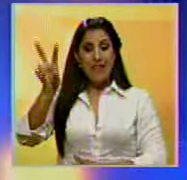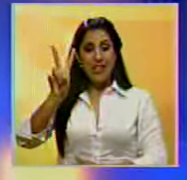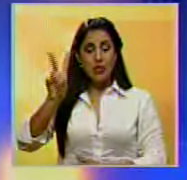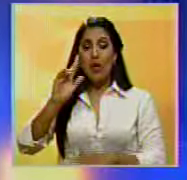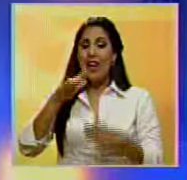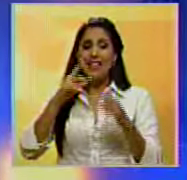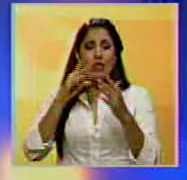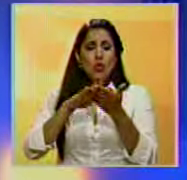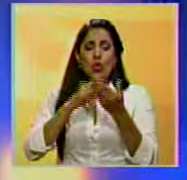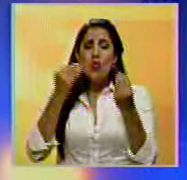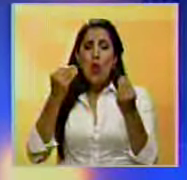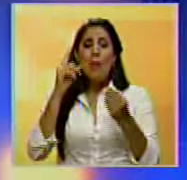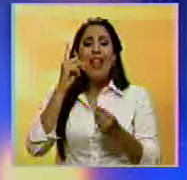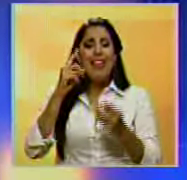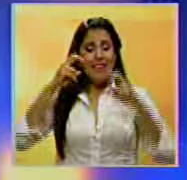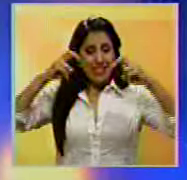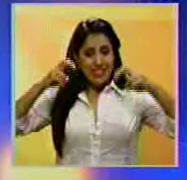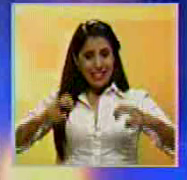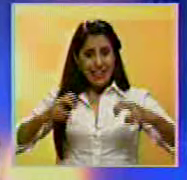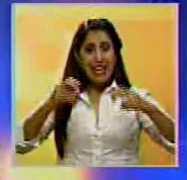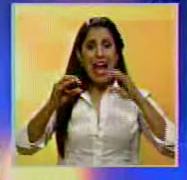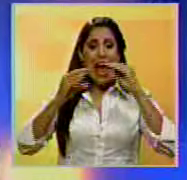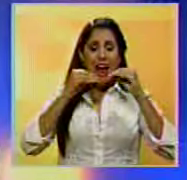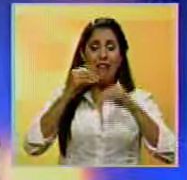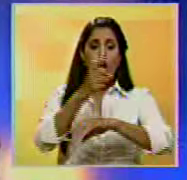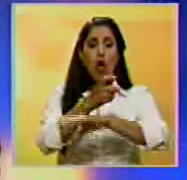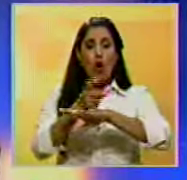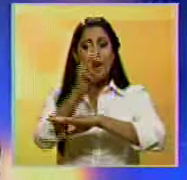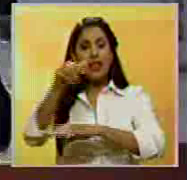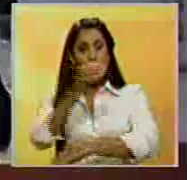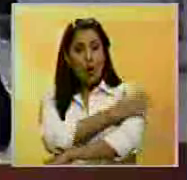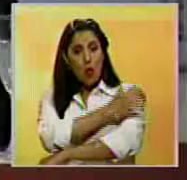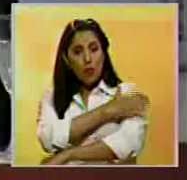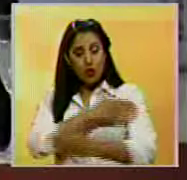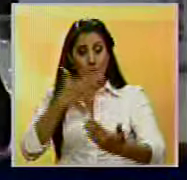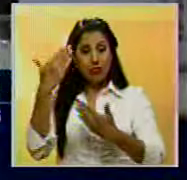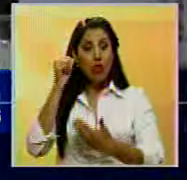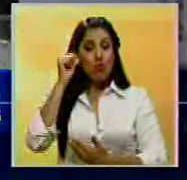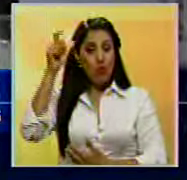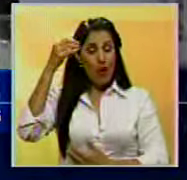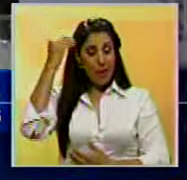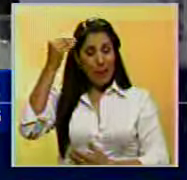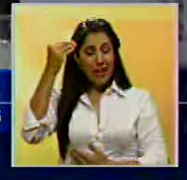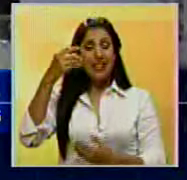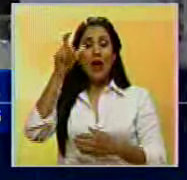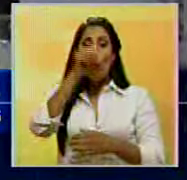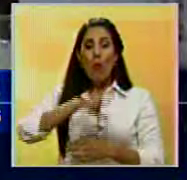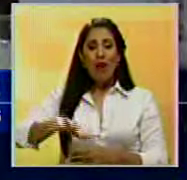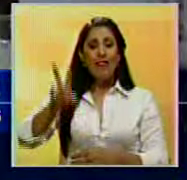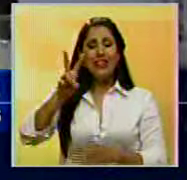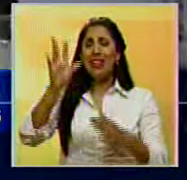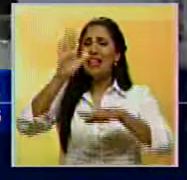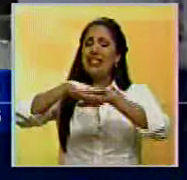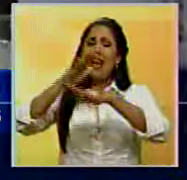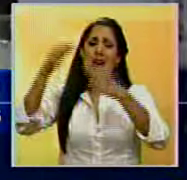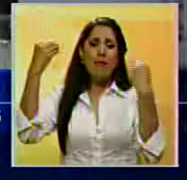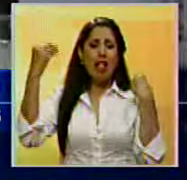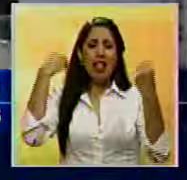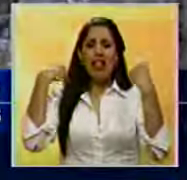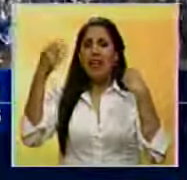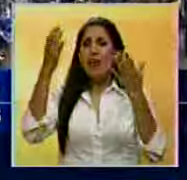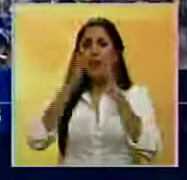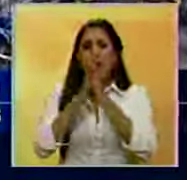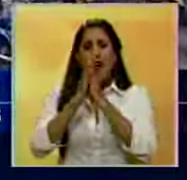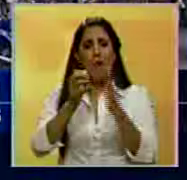solo es posible a través del diálogo entre el gobierno y la oposición. Malcorra consideró que el pueblo venezolano está llamando la atención a los